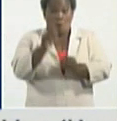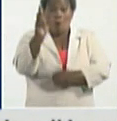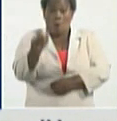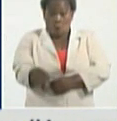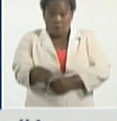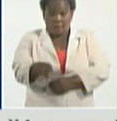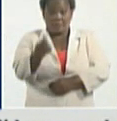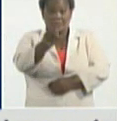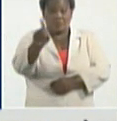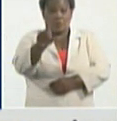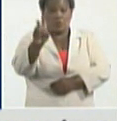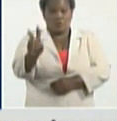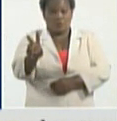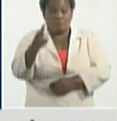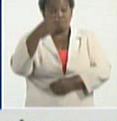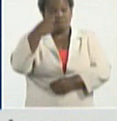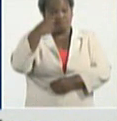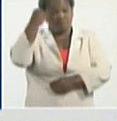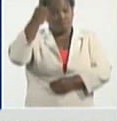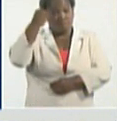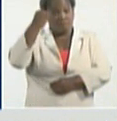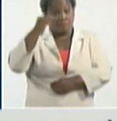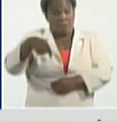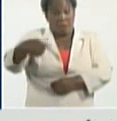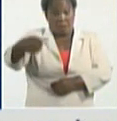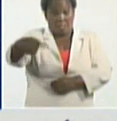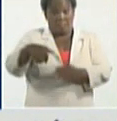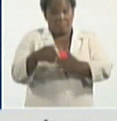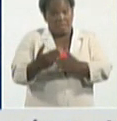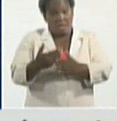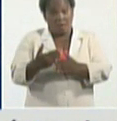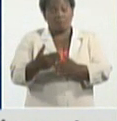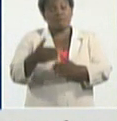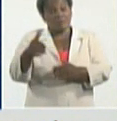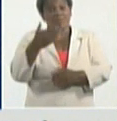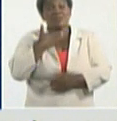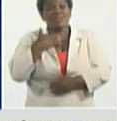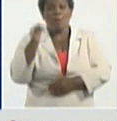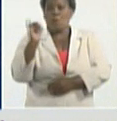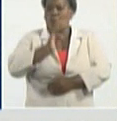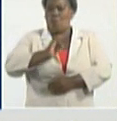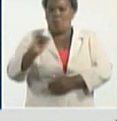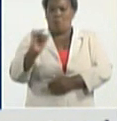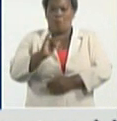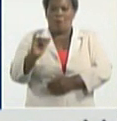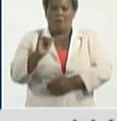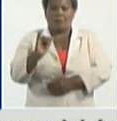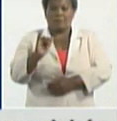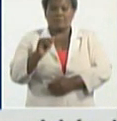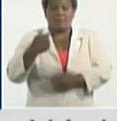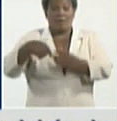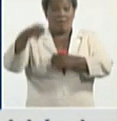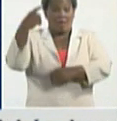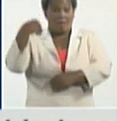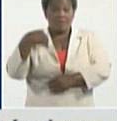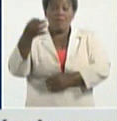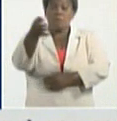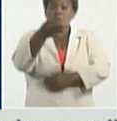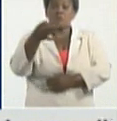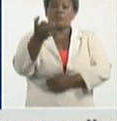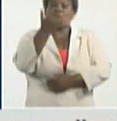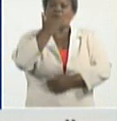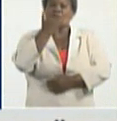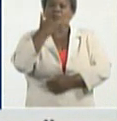esperemos ver el comportamiento de los próximos días, que afectan en el día de ayer, fundamentalmente,